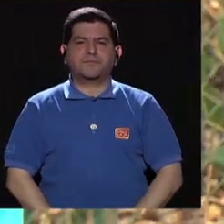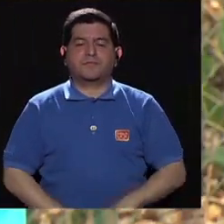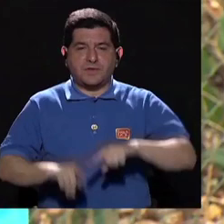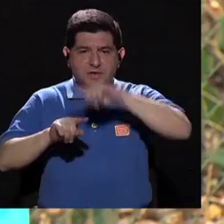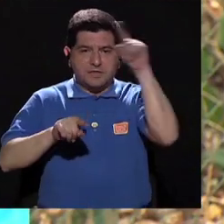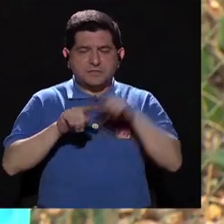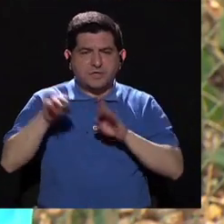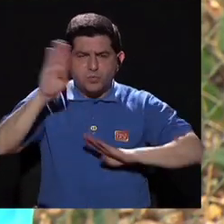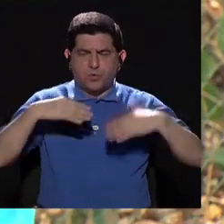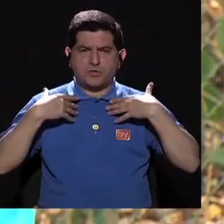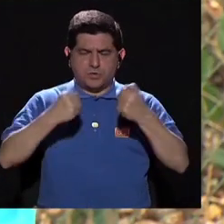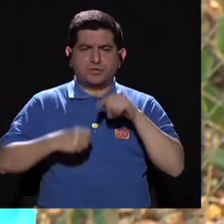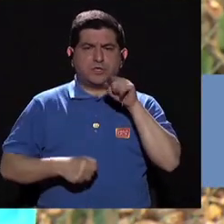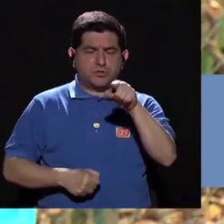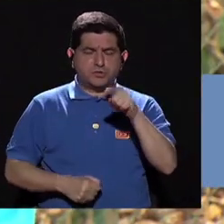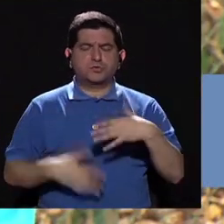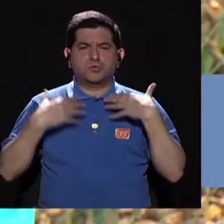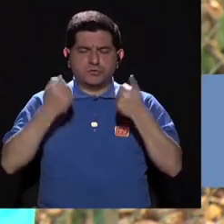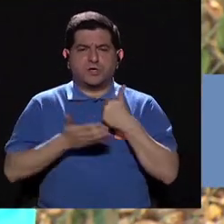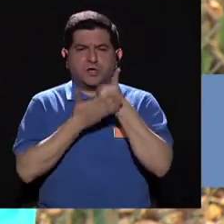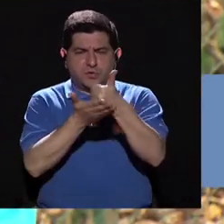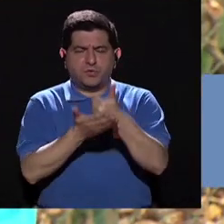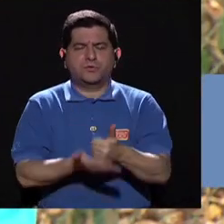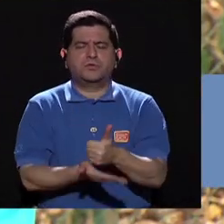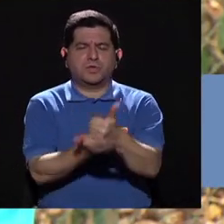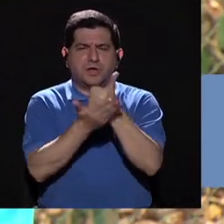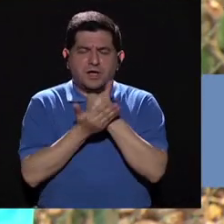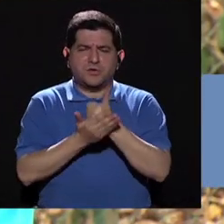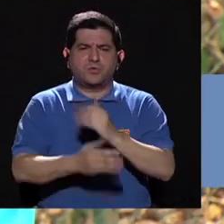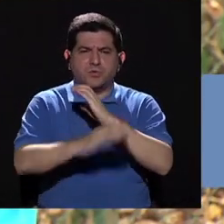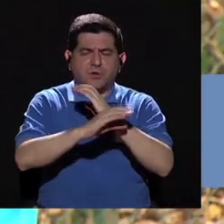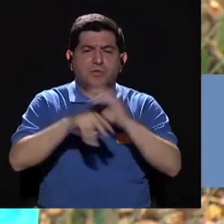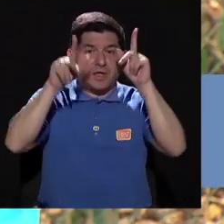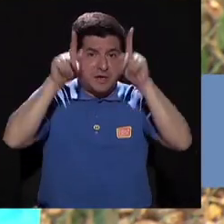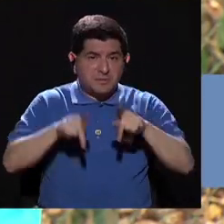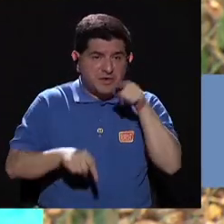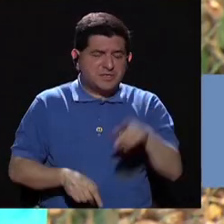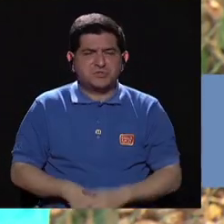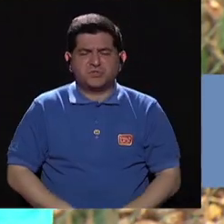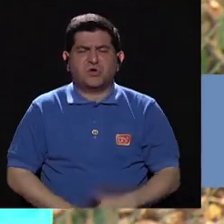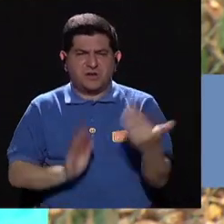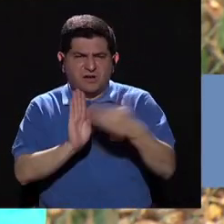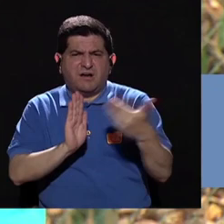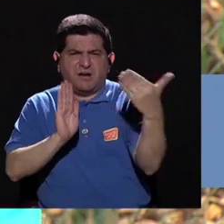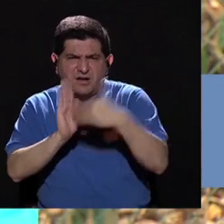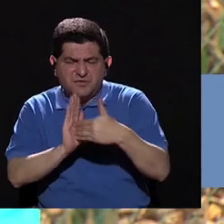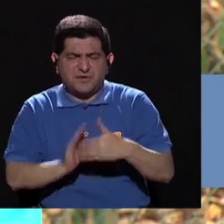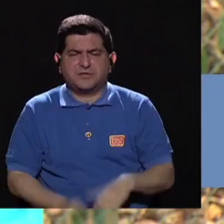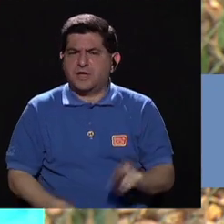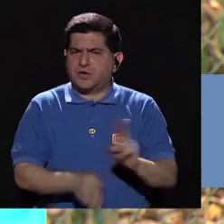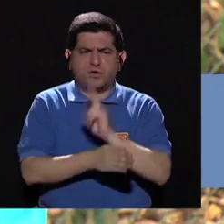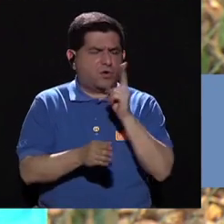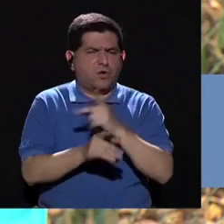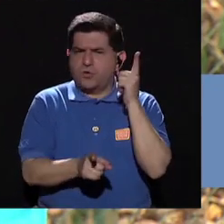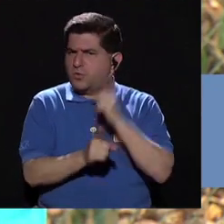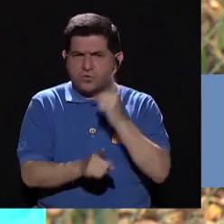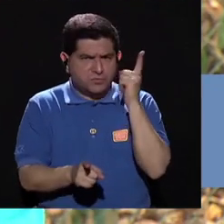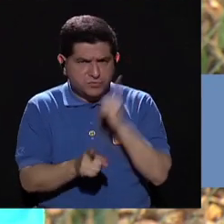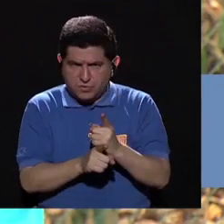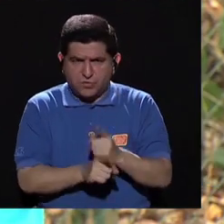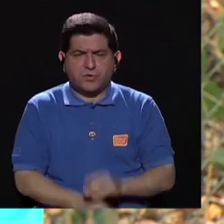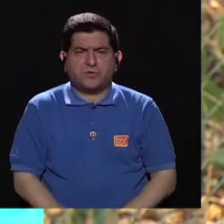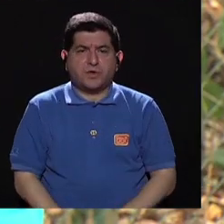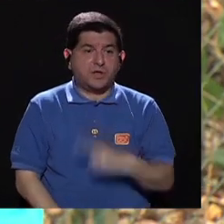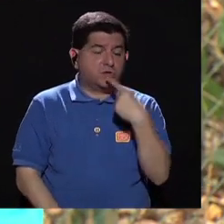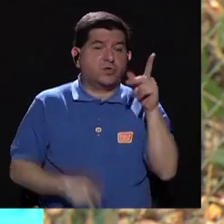Los circuitos biosaludables están hechos para su salud. Ayúdenos a cuidarlos. Si ustedes ven que alguien los está maltratando o no está usando los circuitos